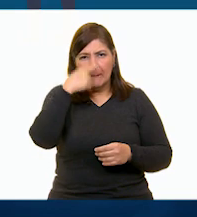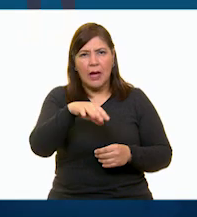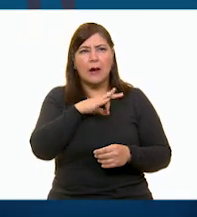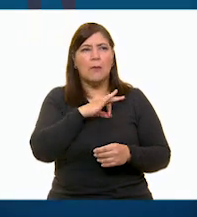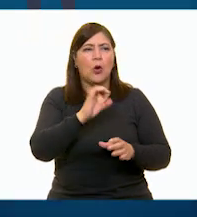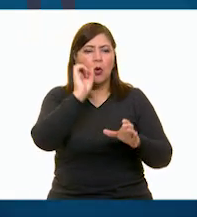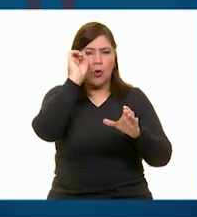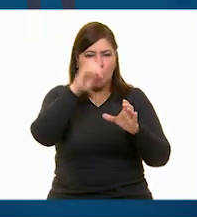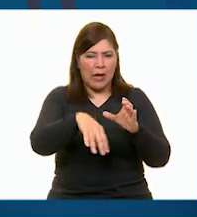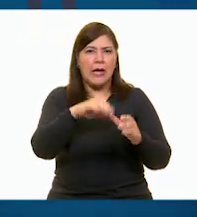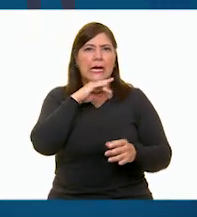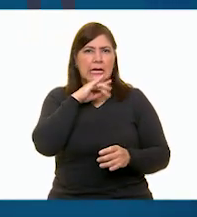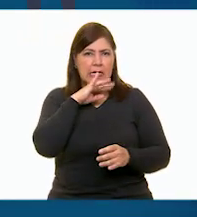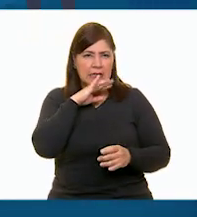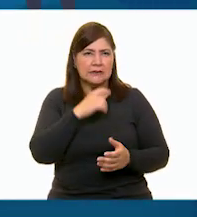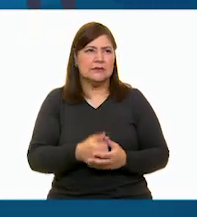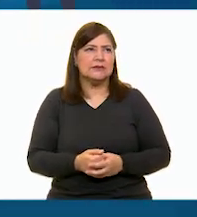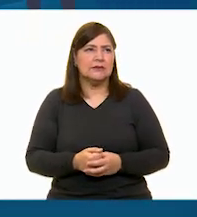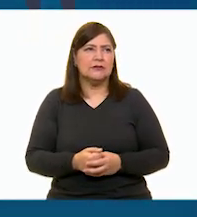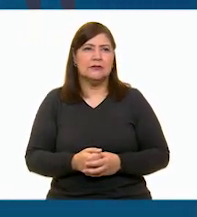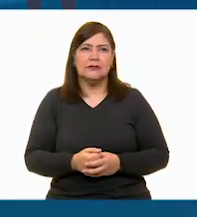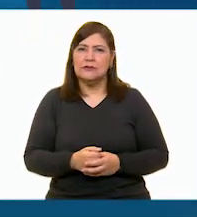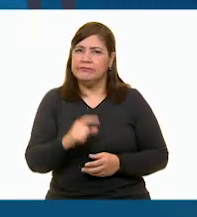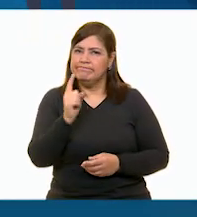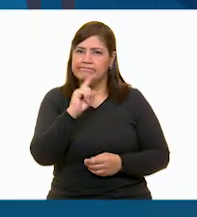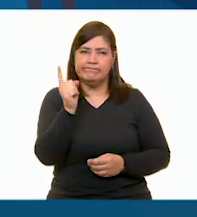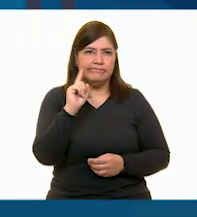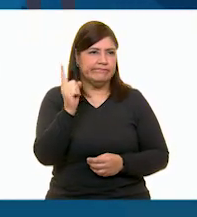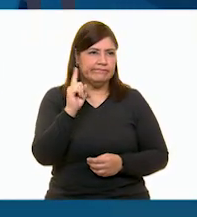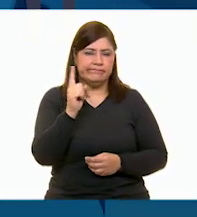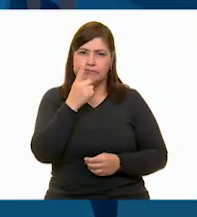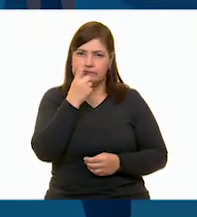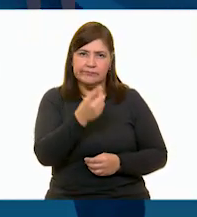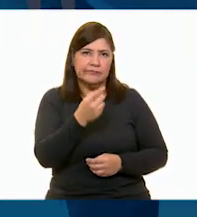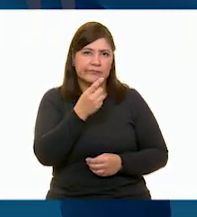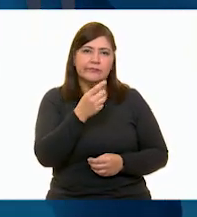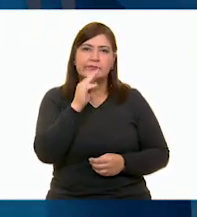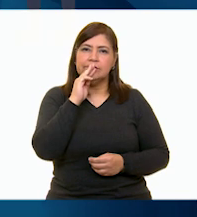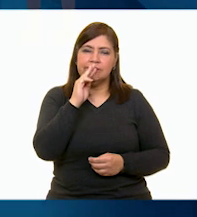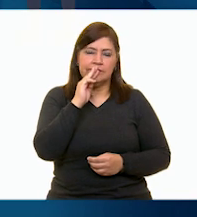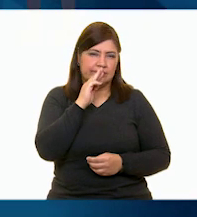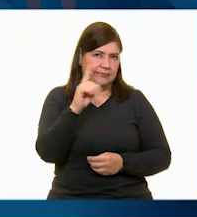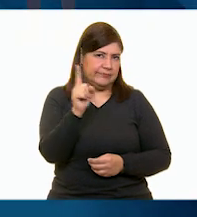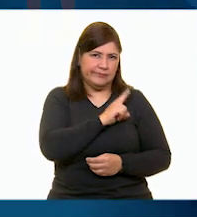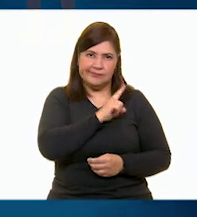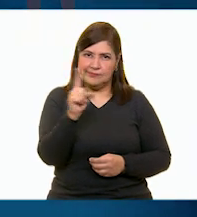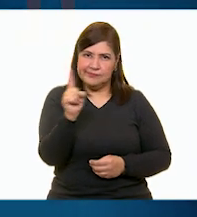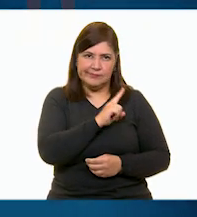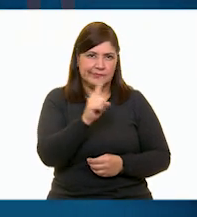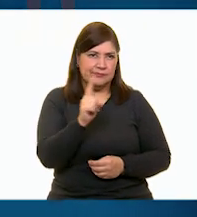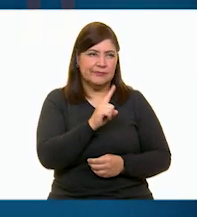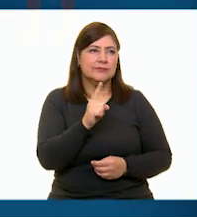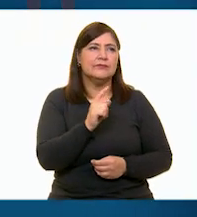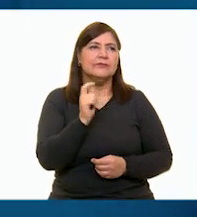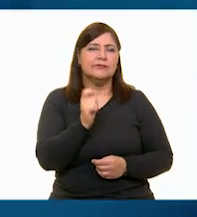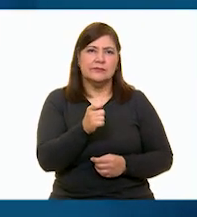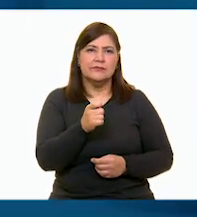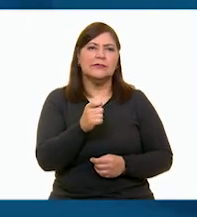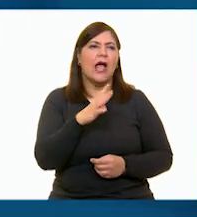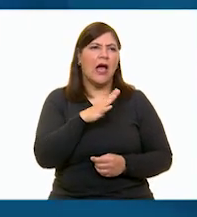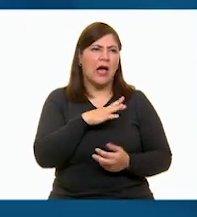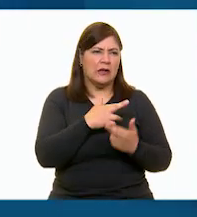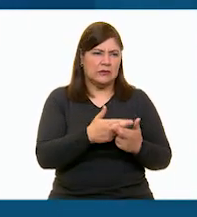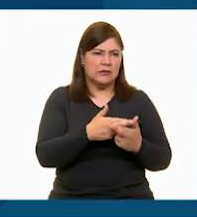tirar la basura. No, no, no, no, no, no, no, dijo la mamá de Jacinta. Ya tenemos